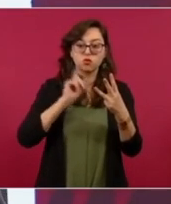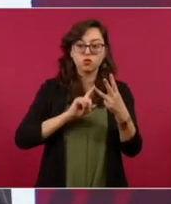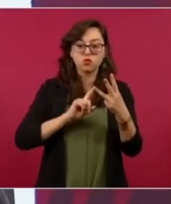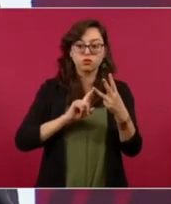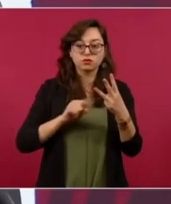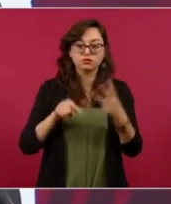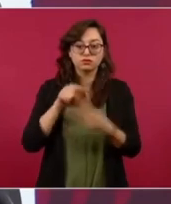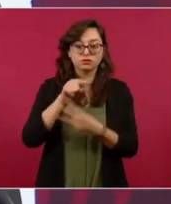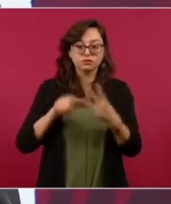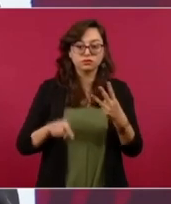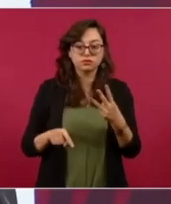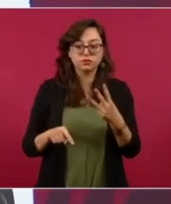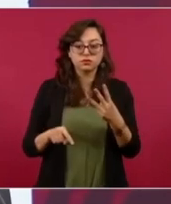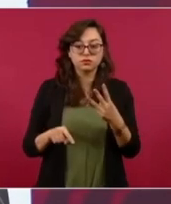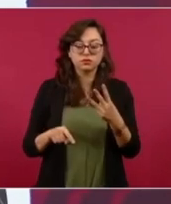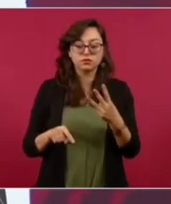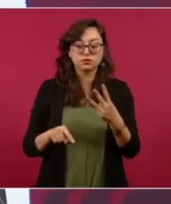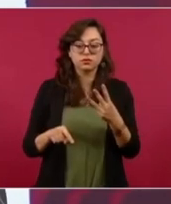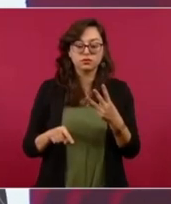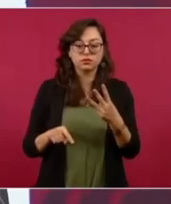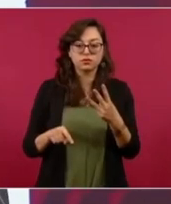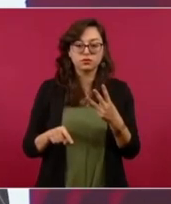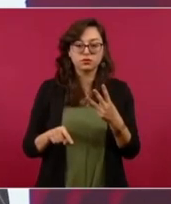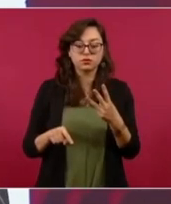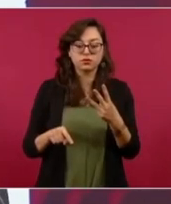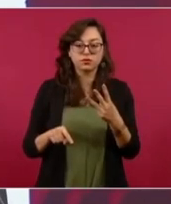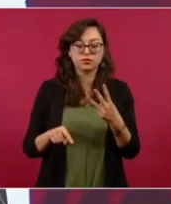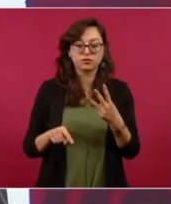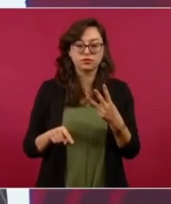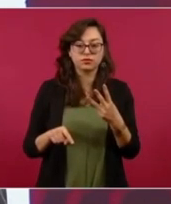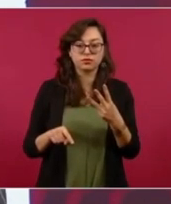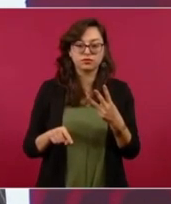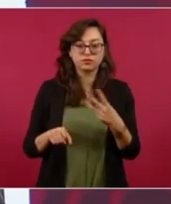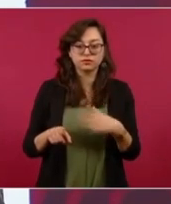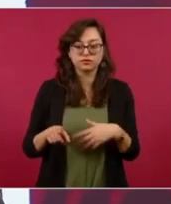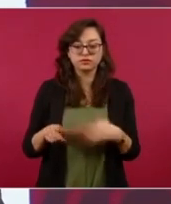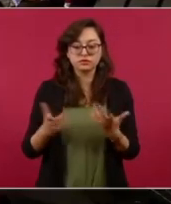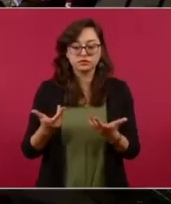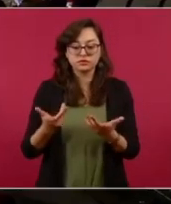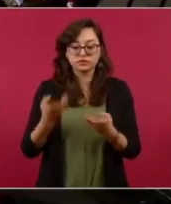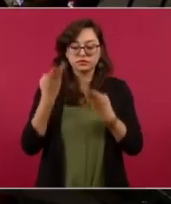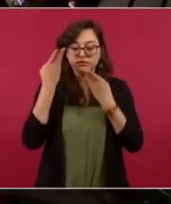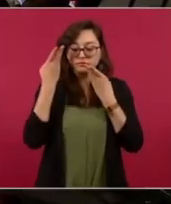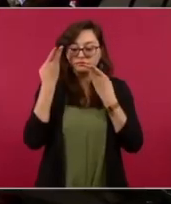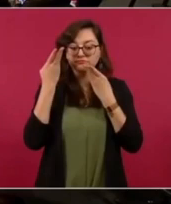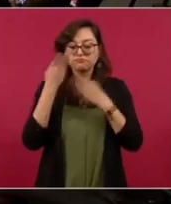descongelan las cuentas de la esposa de García Luna,